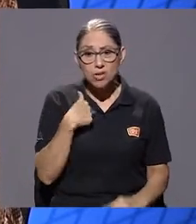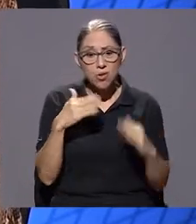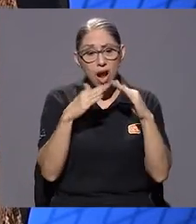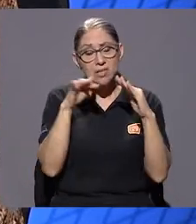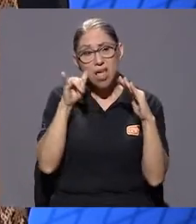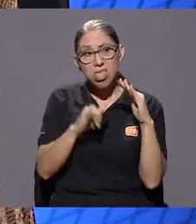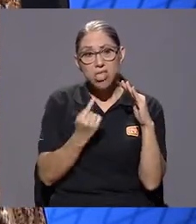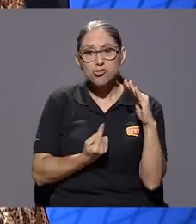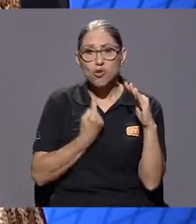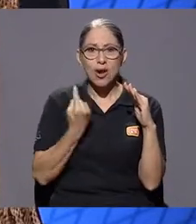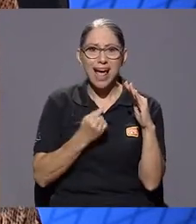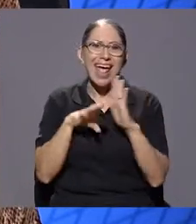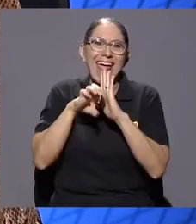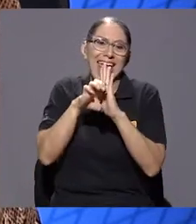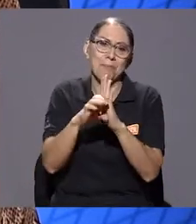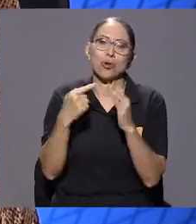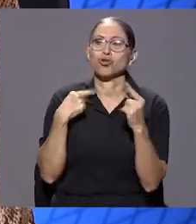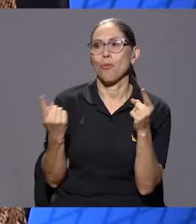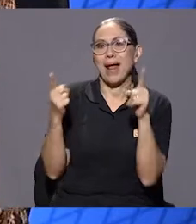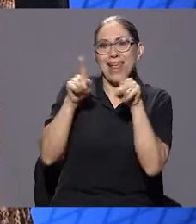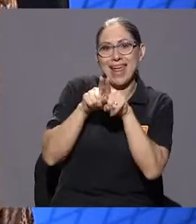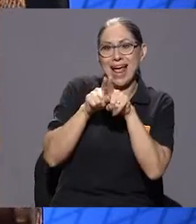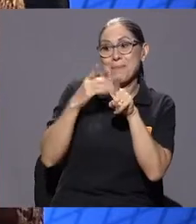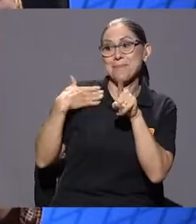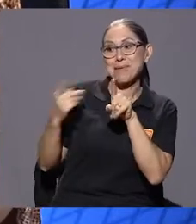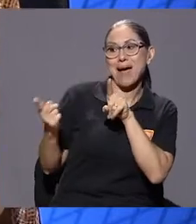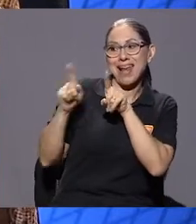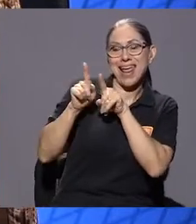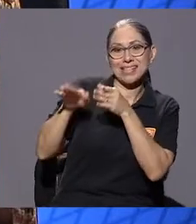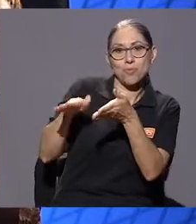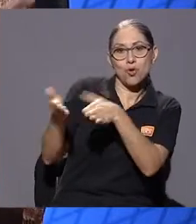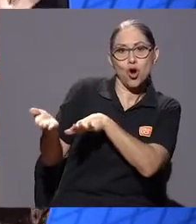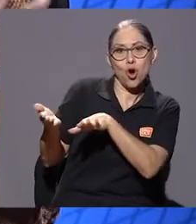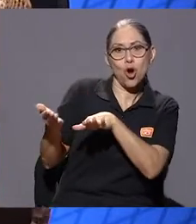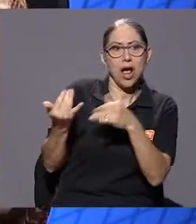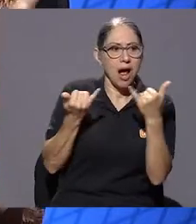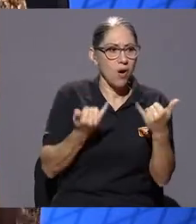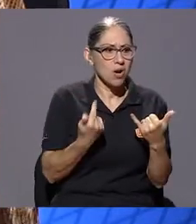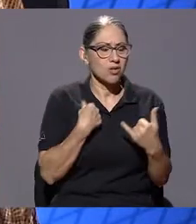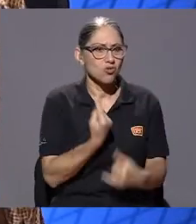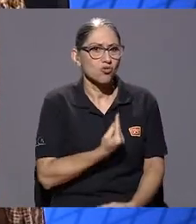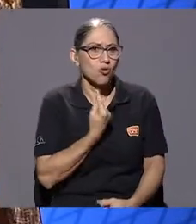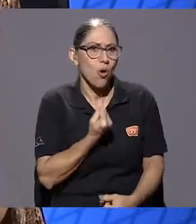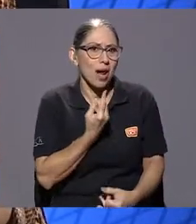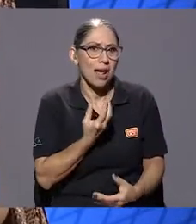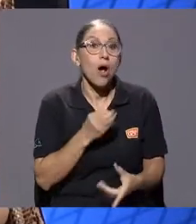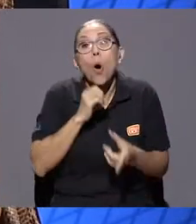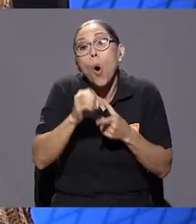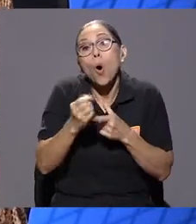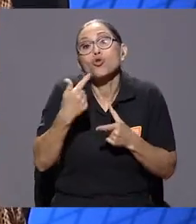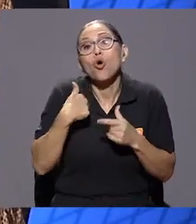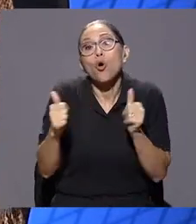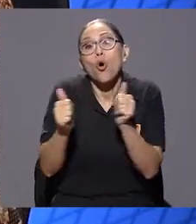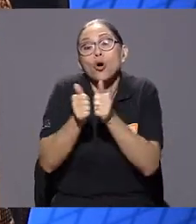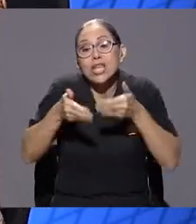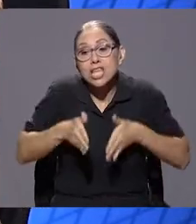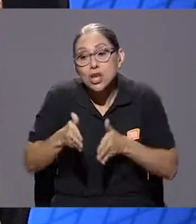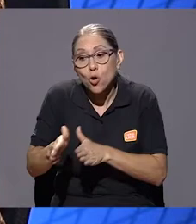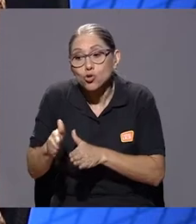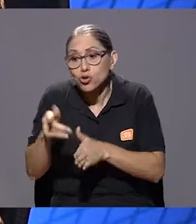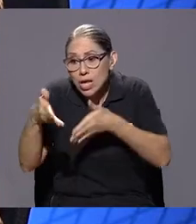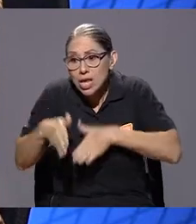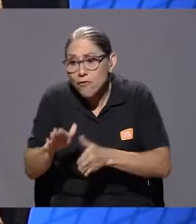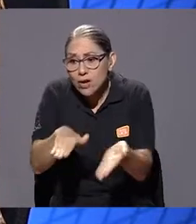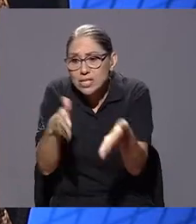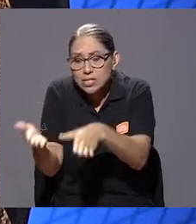pareja, si yo estoy sola en mi casa o una persona que veía con sus hijos nada más o con su hija y fue la que falleció, bueno, ya me quedé sola. Entonces,